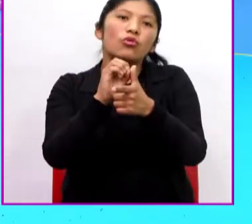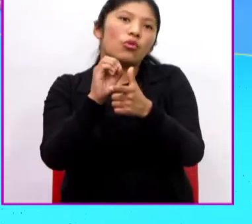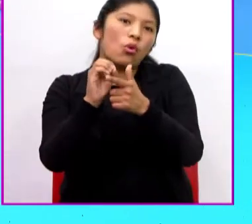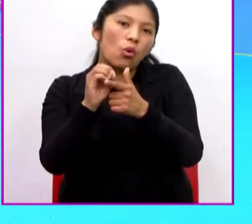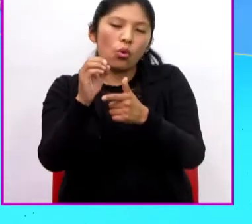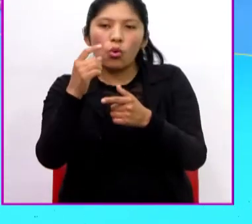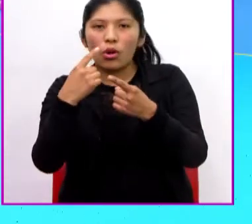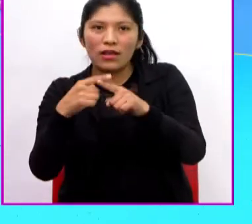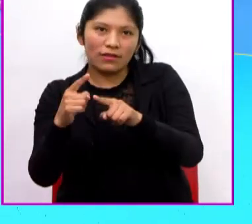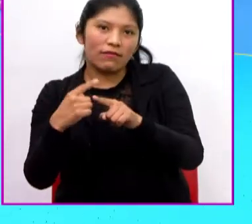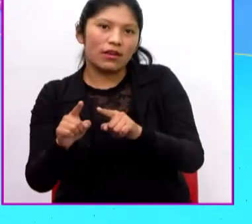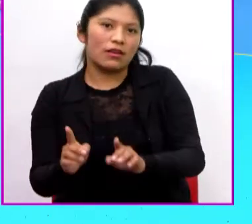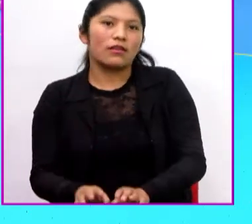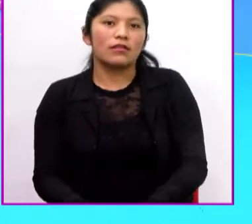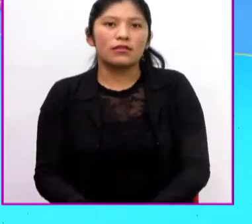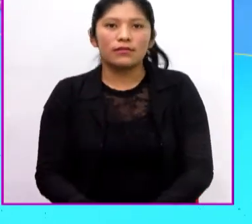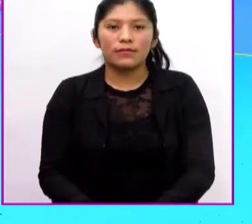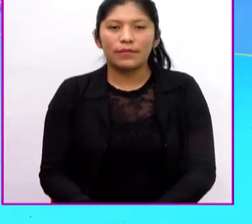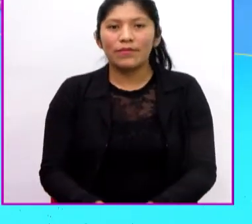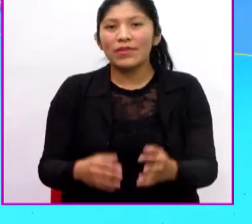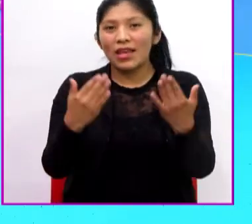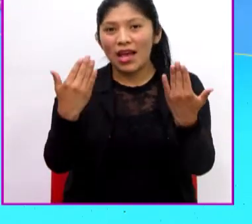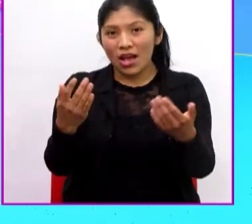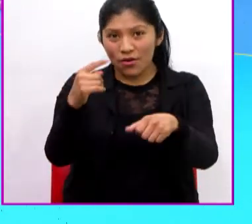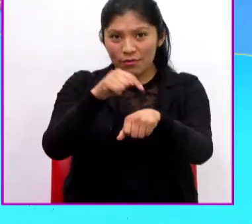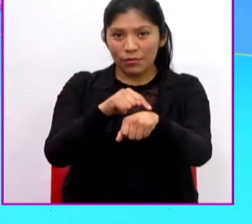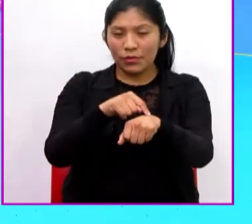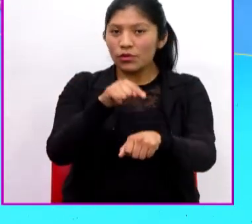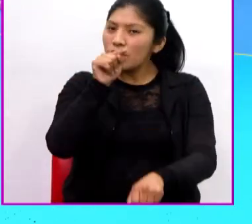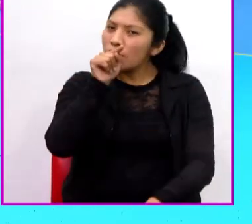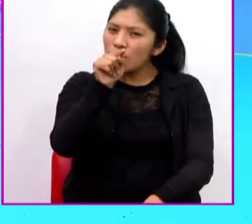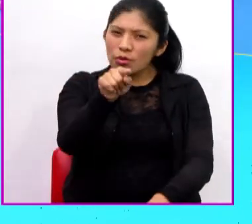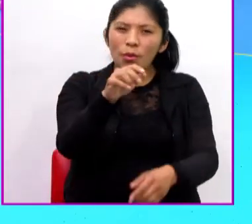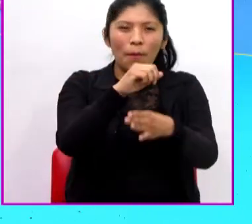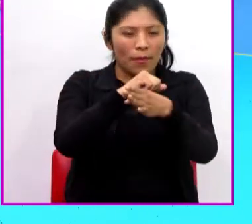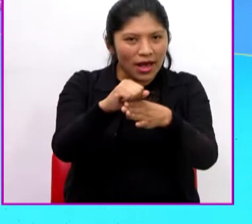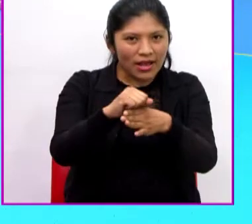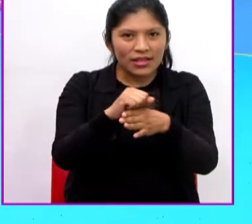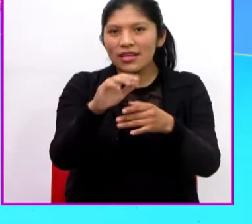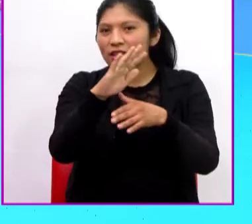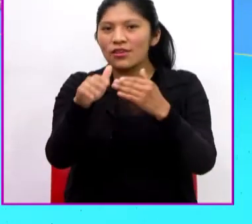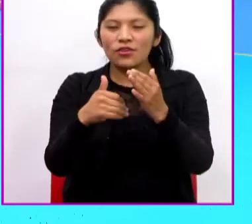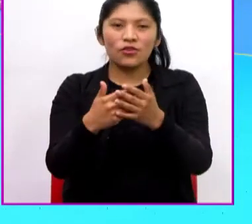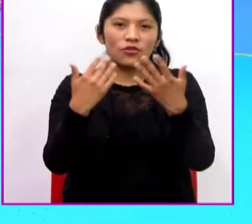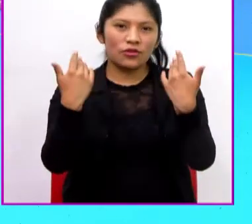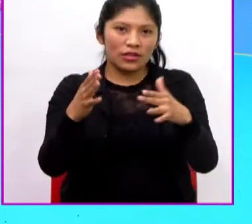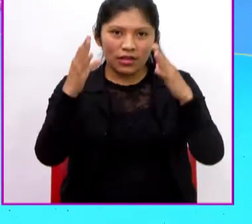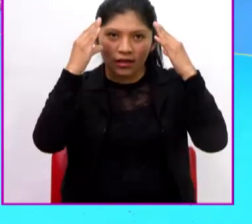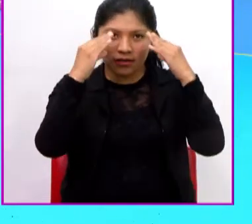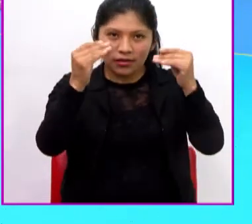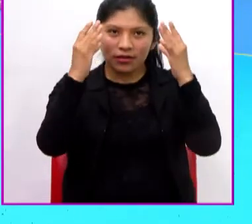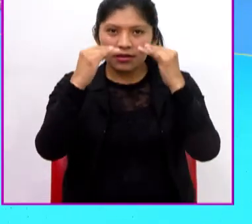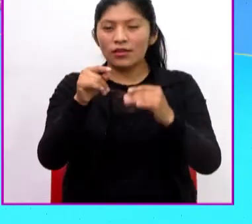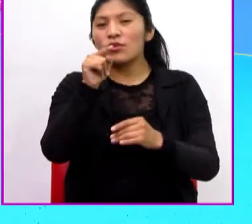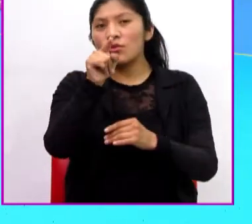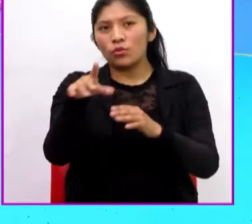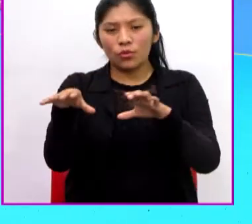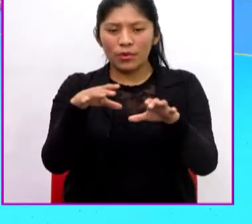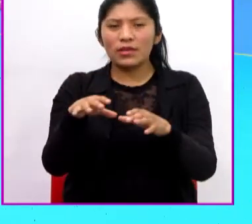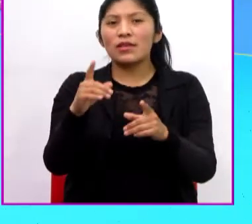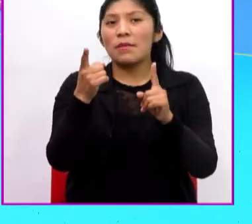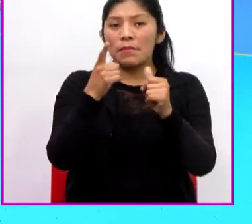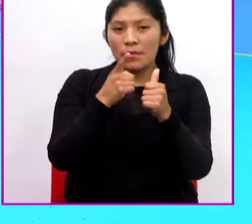onomatopeyas. Ahora es momento de que tú pongas en práctica lo que te acabo de enseñar. Vas a realizar,